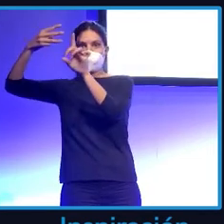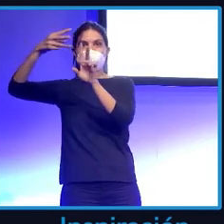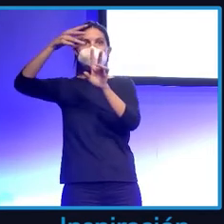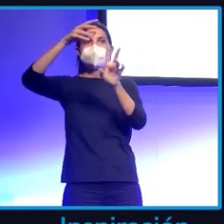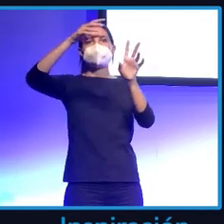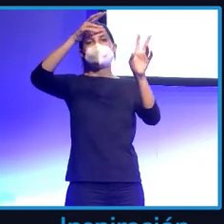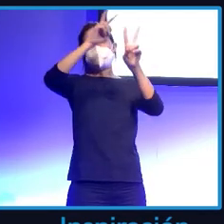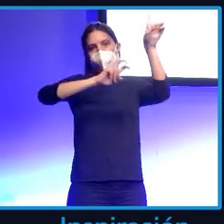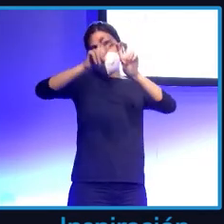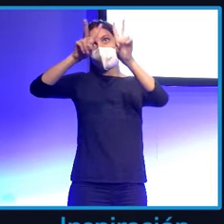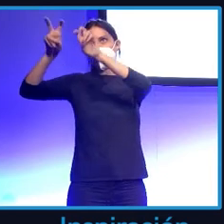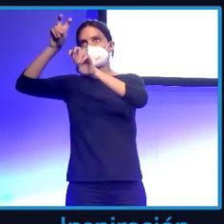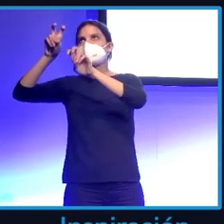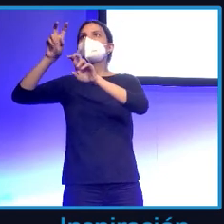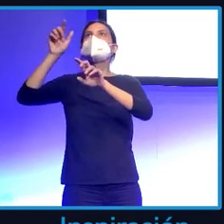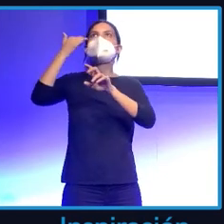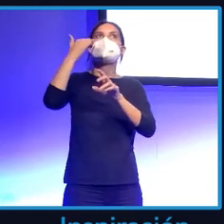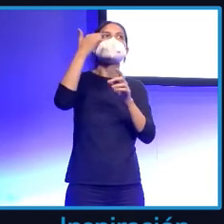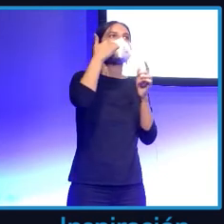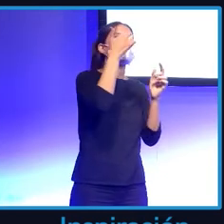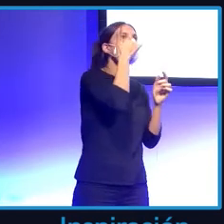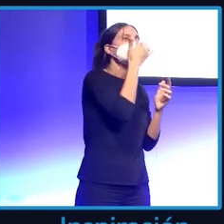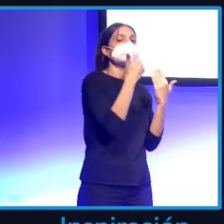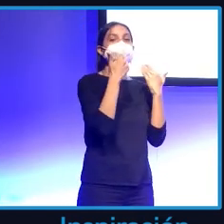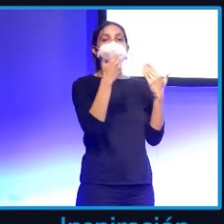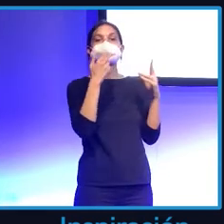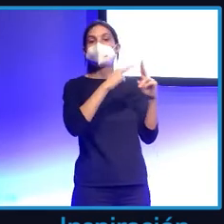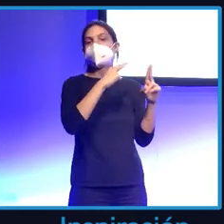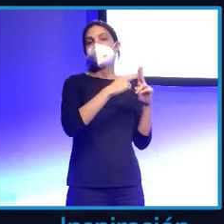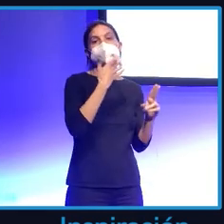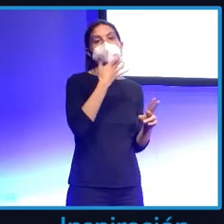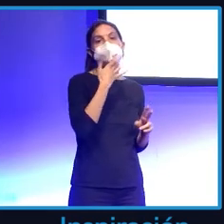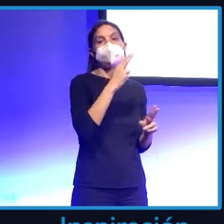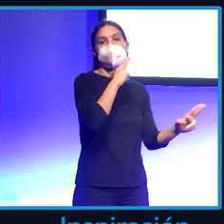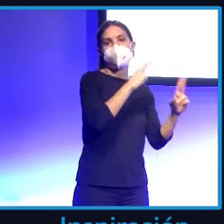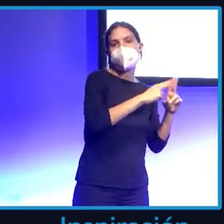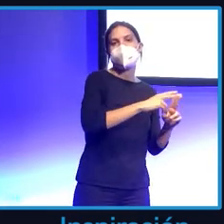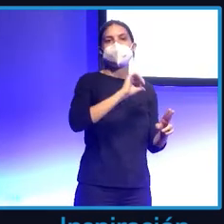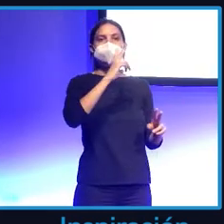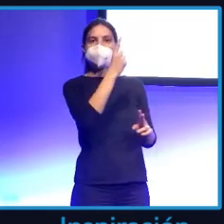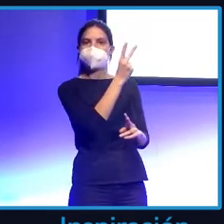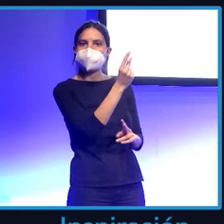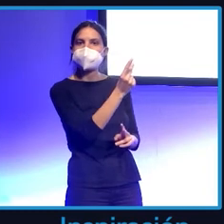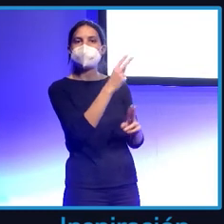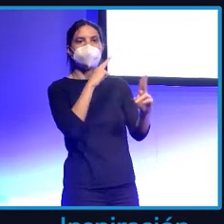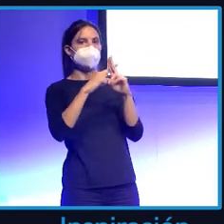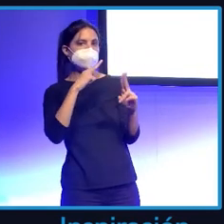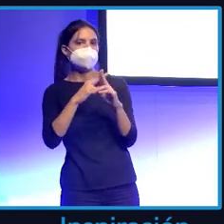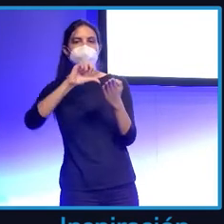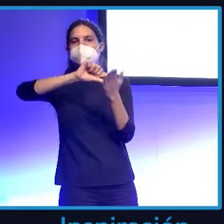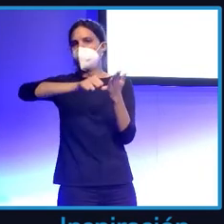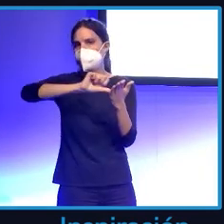a través de datos como tus nombres, apellidos, correos electrónicos, DNI, teléfonos,